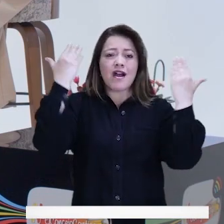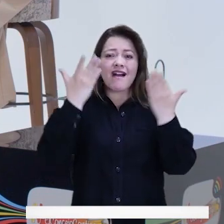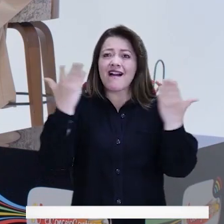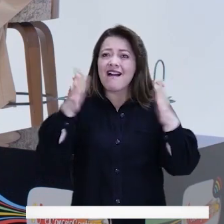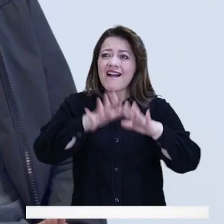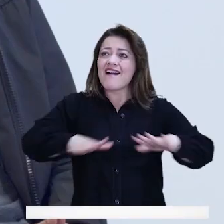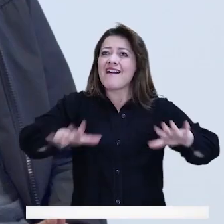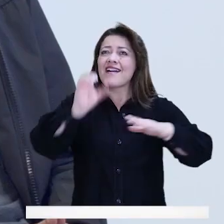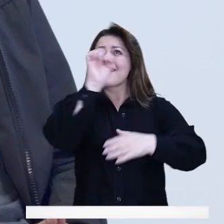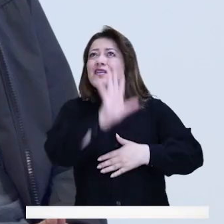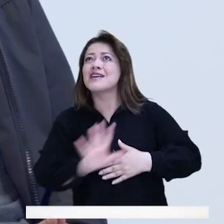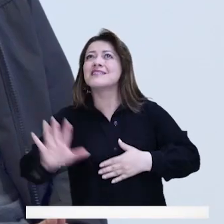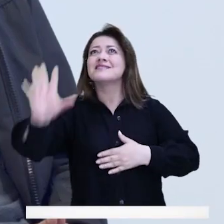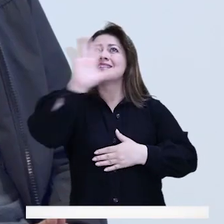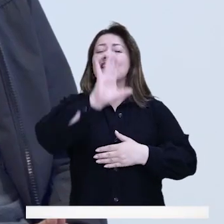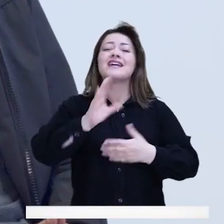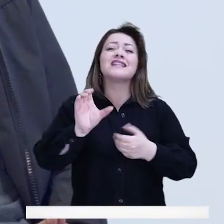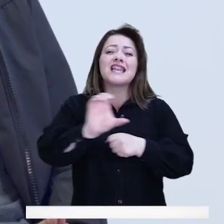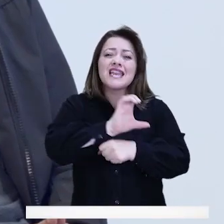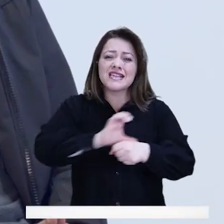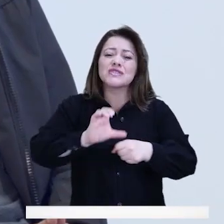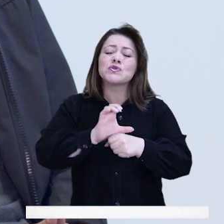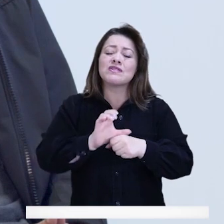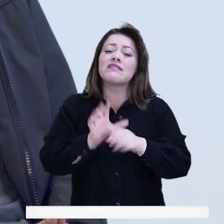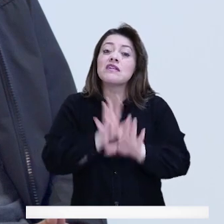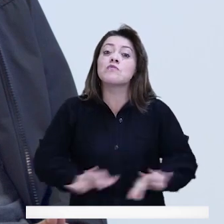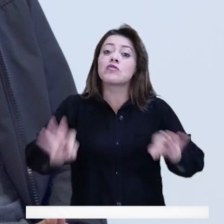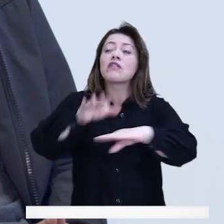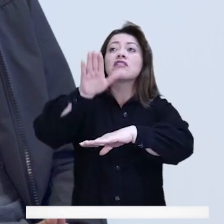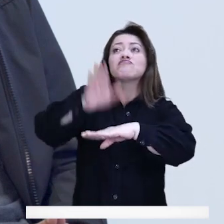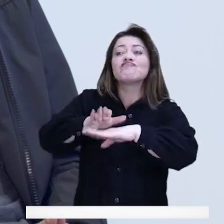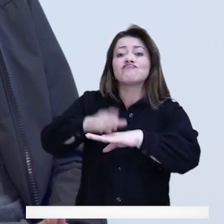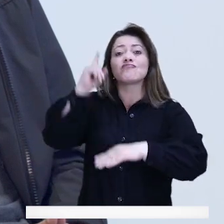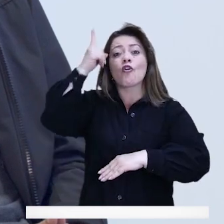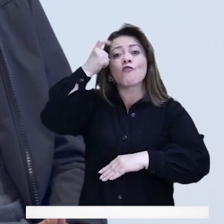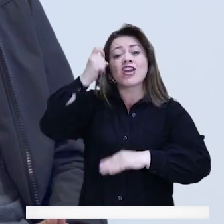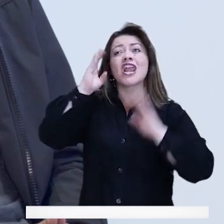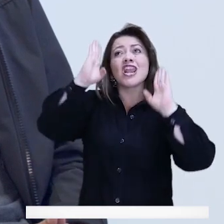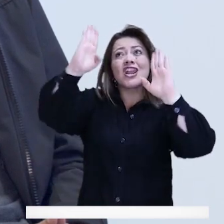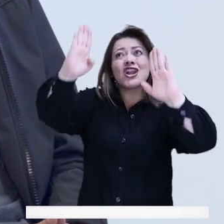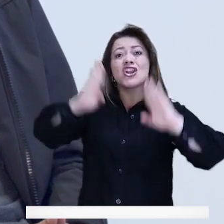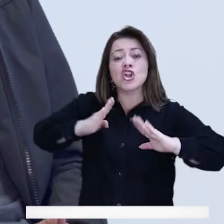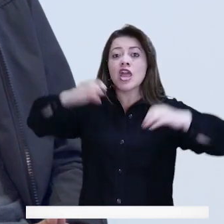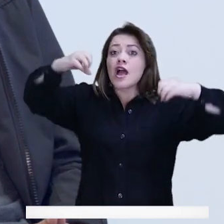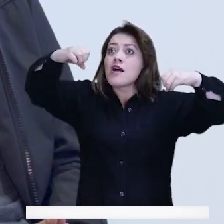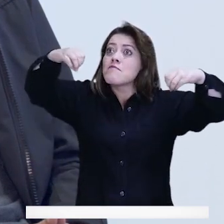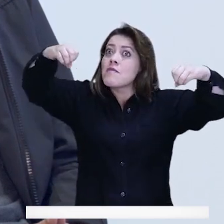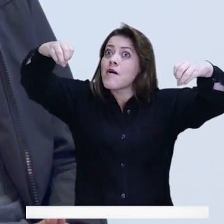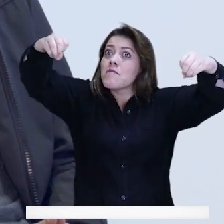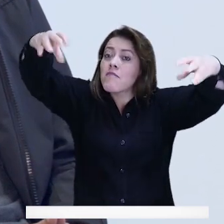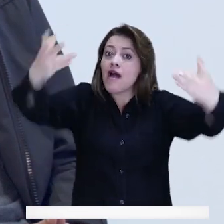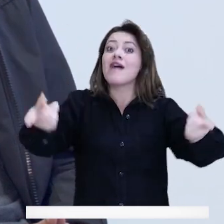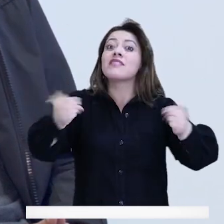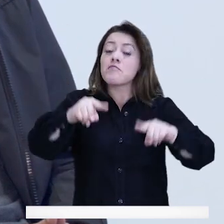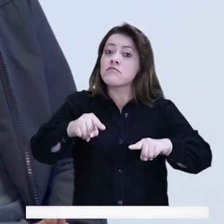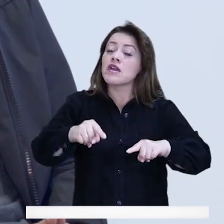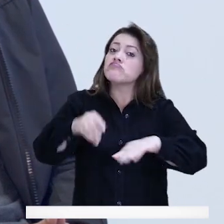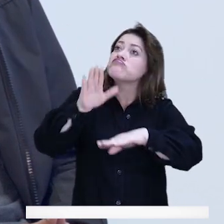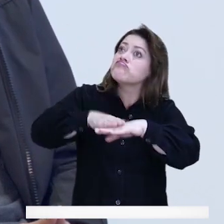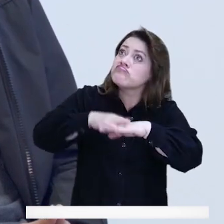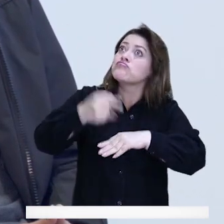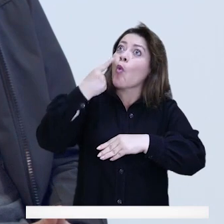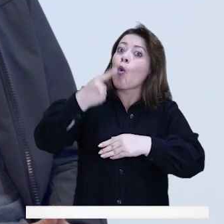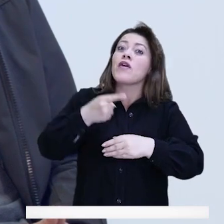y en la ciudad. Pero hay que cuidarse, hay que pedirle al gobierno que nos haga sentir seguros, que ilumine, que recojan la